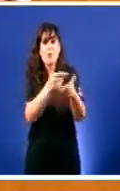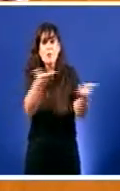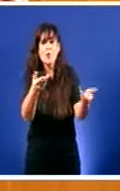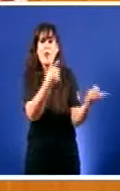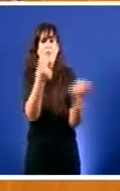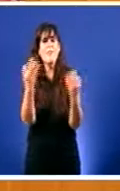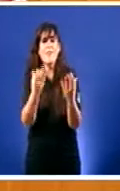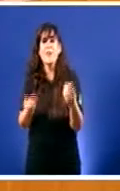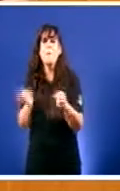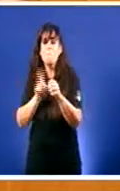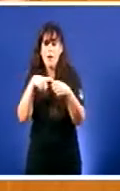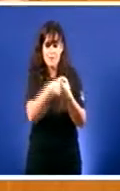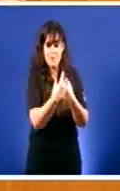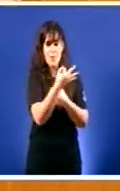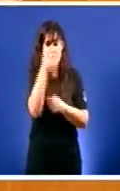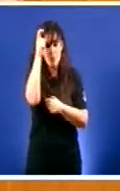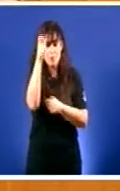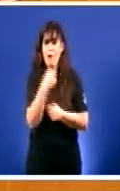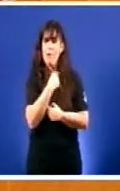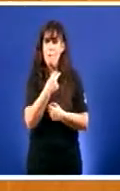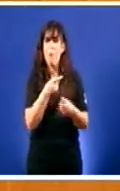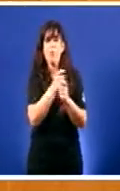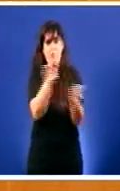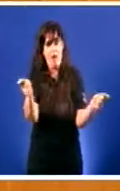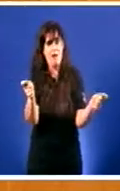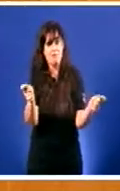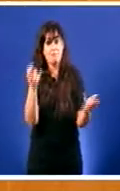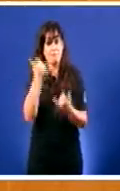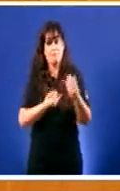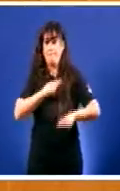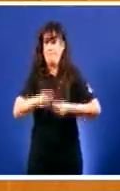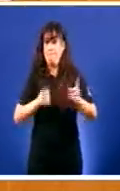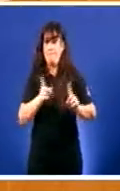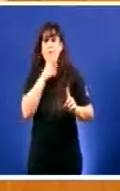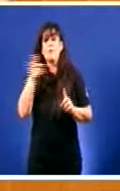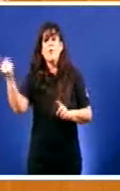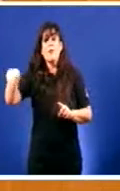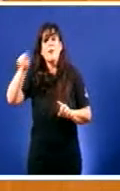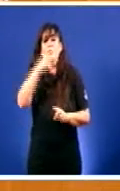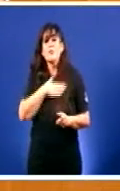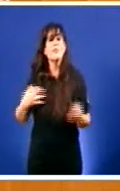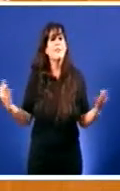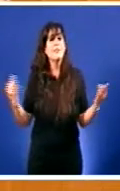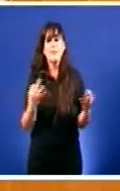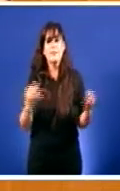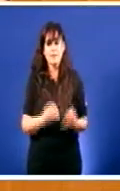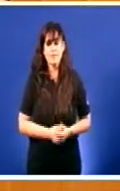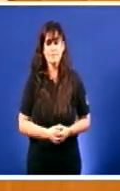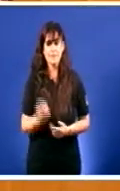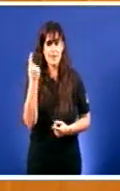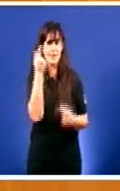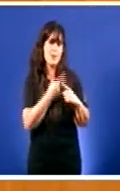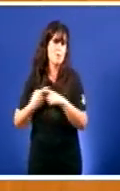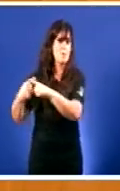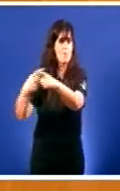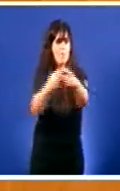voz ao propio rural Eso non se fixo Porque o único que se buscou É o reparto de dinheiros entre